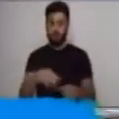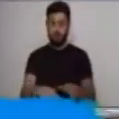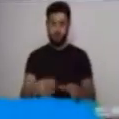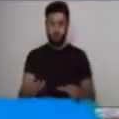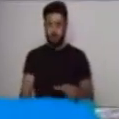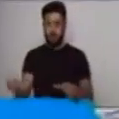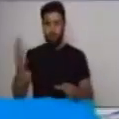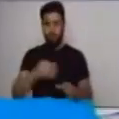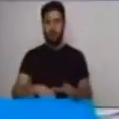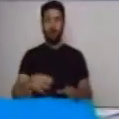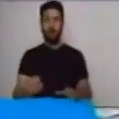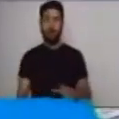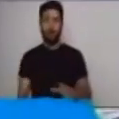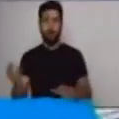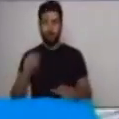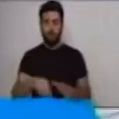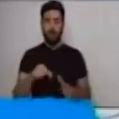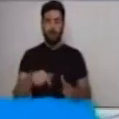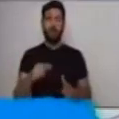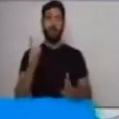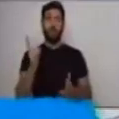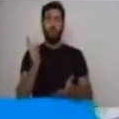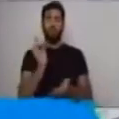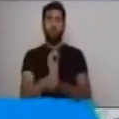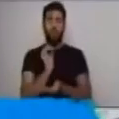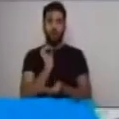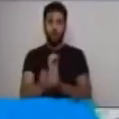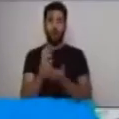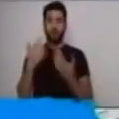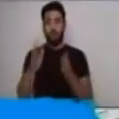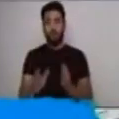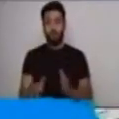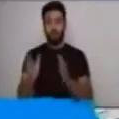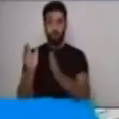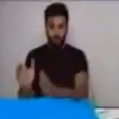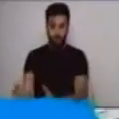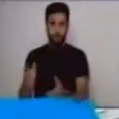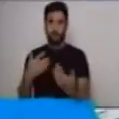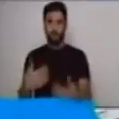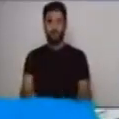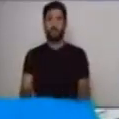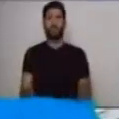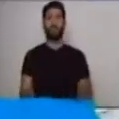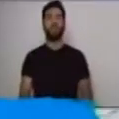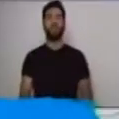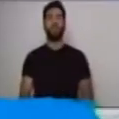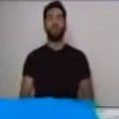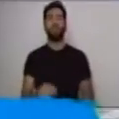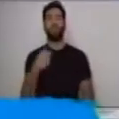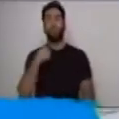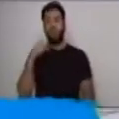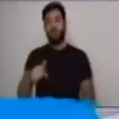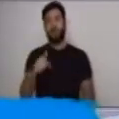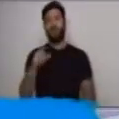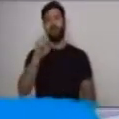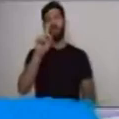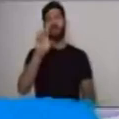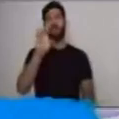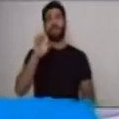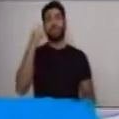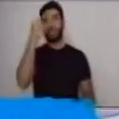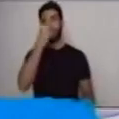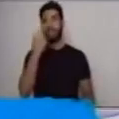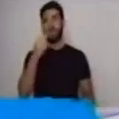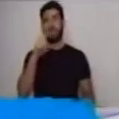guardar nuestros objetos en la caja y la vamos a dejar por acá. La descripción es muy